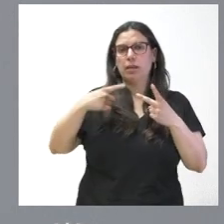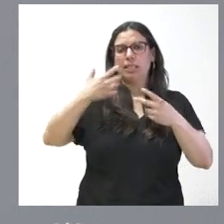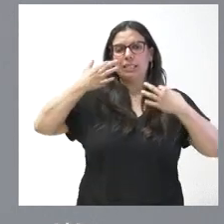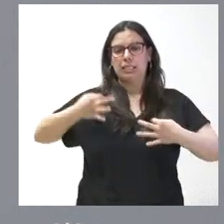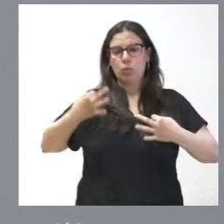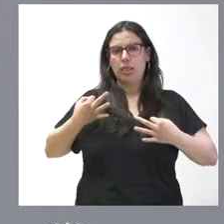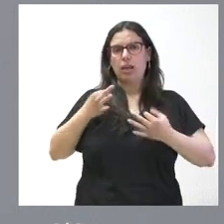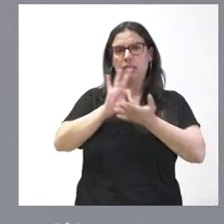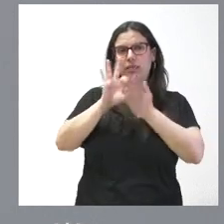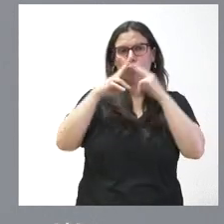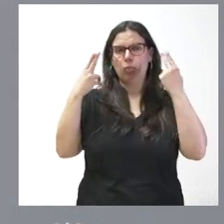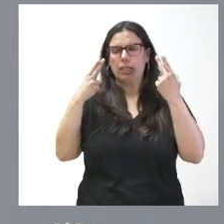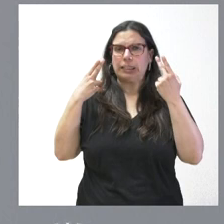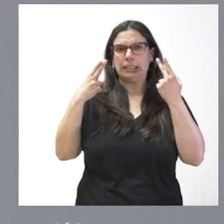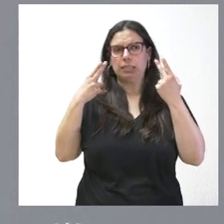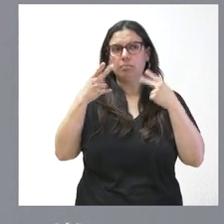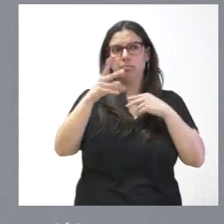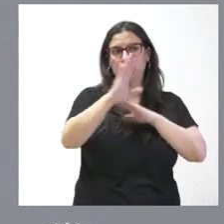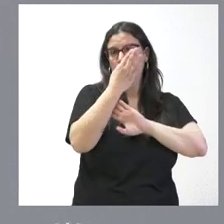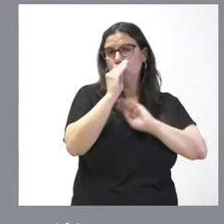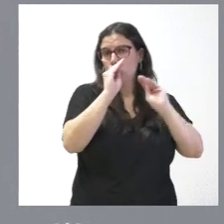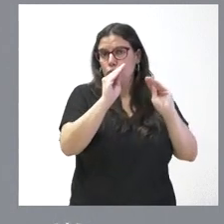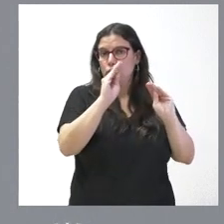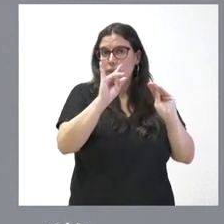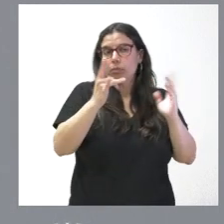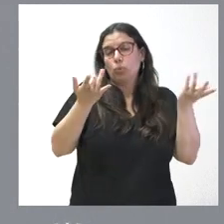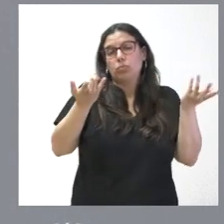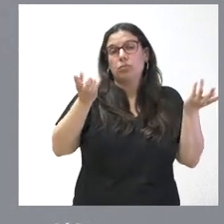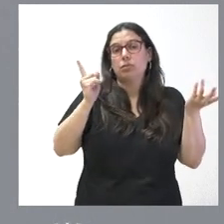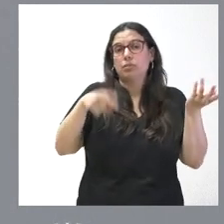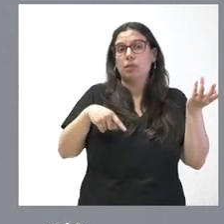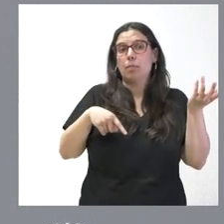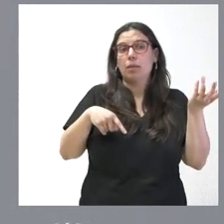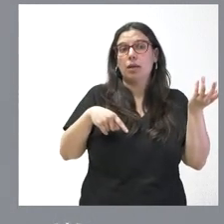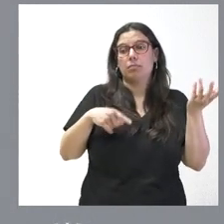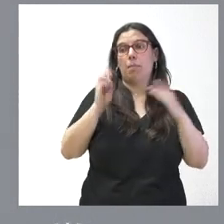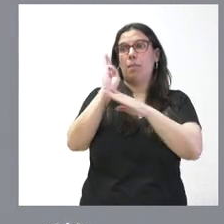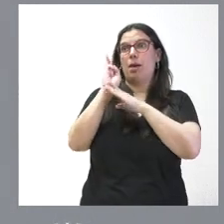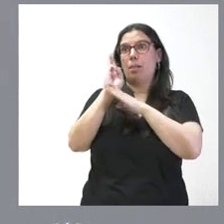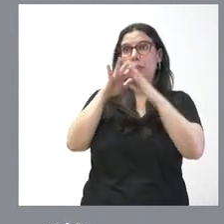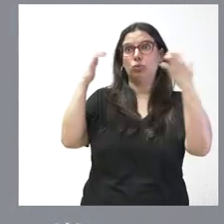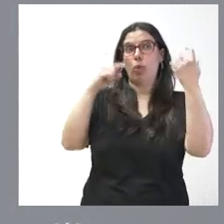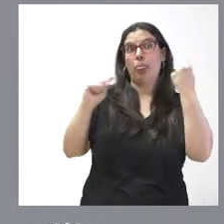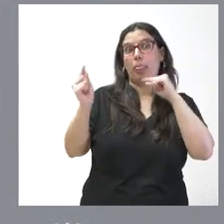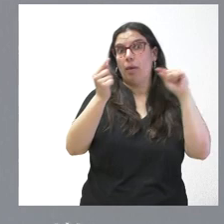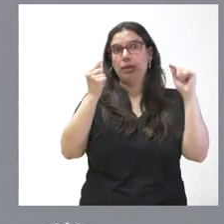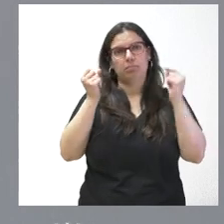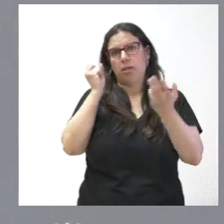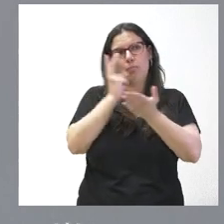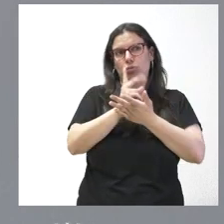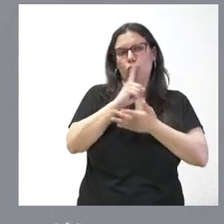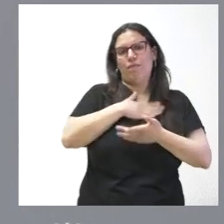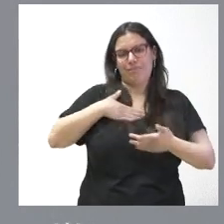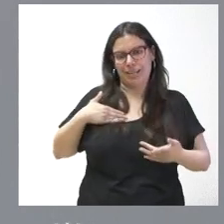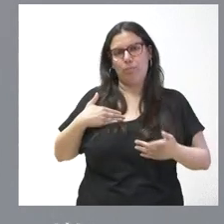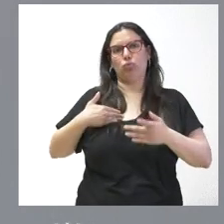públicos en Castilla y León y está en su derecho plantearlo pero también está en su derecho el Parlamento en debatirlo y en apostar por menos impuestos